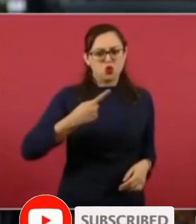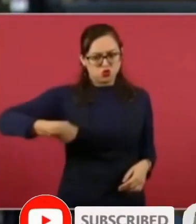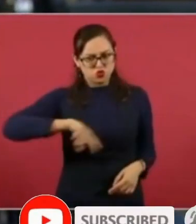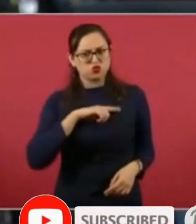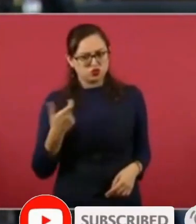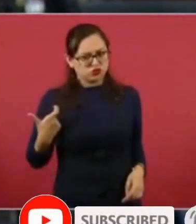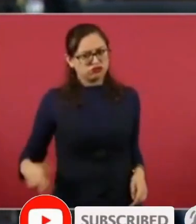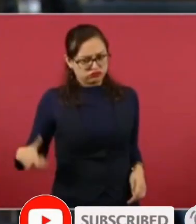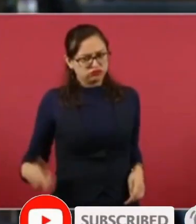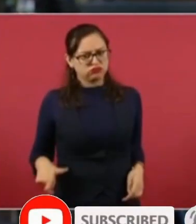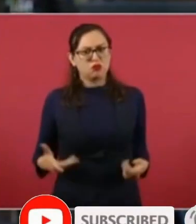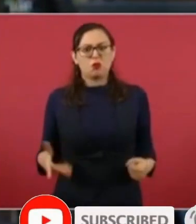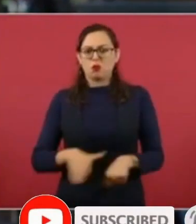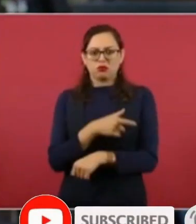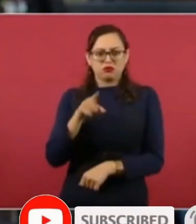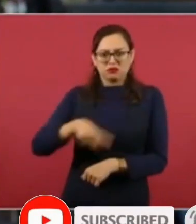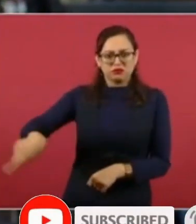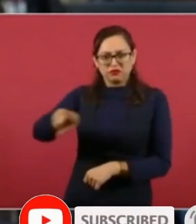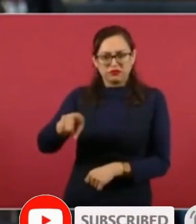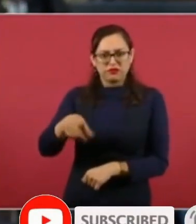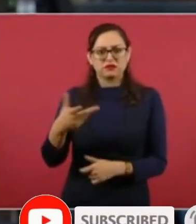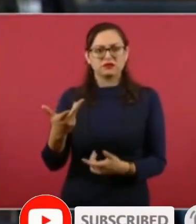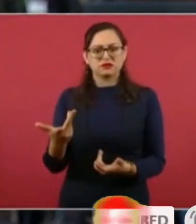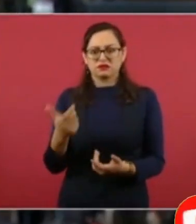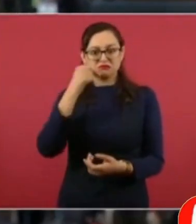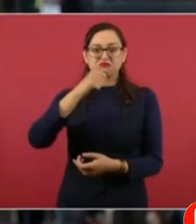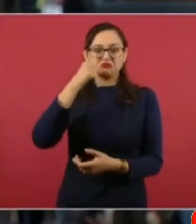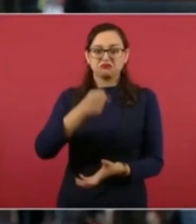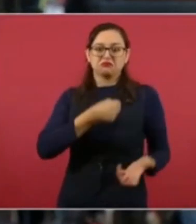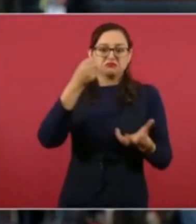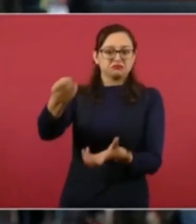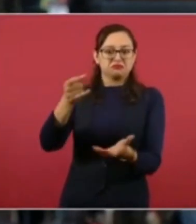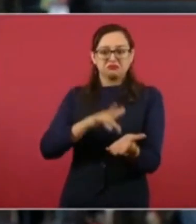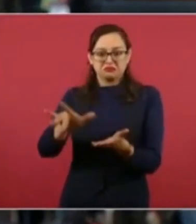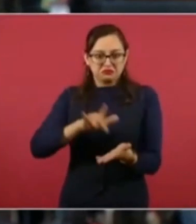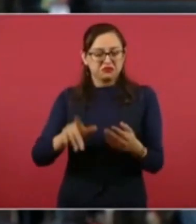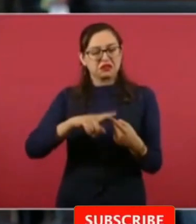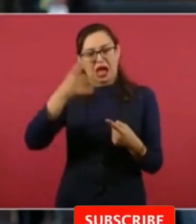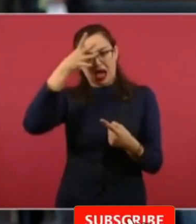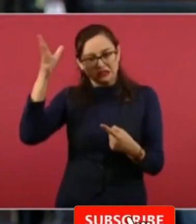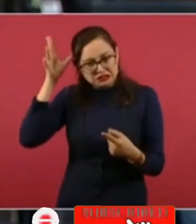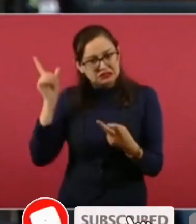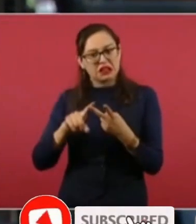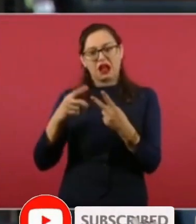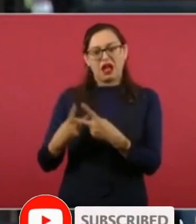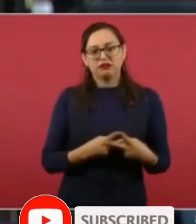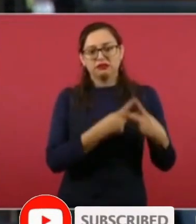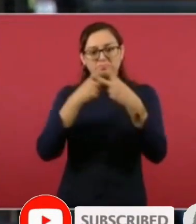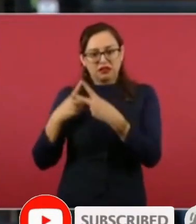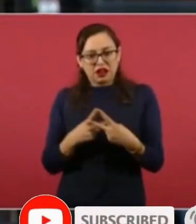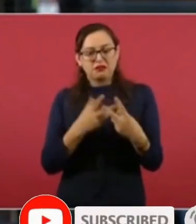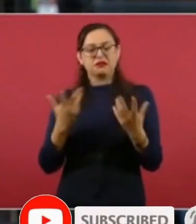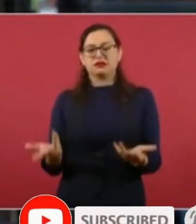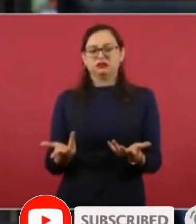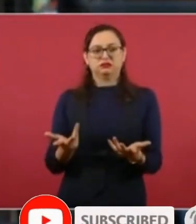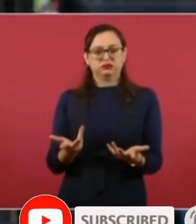estamos hablando de medios que están al tope de la tabla de la publicidad oficial Azteca Televisa y los que salgan en el caso de García